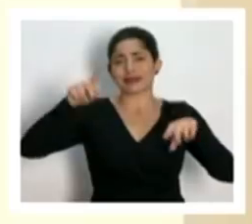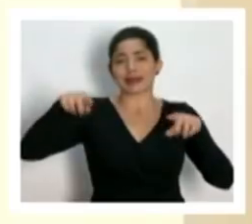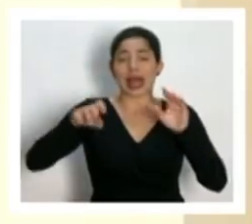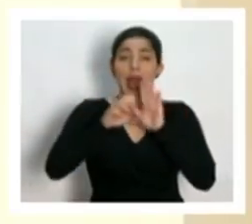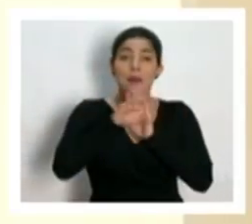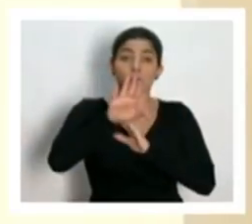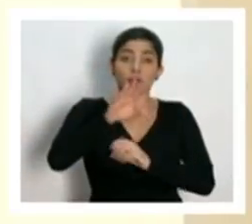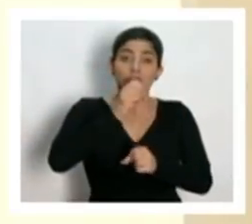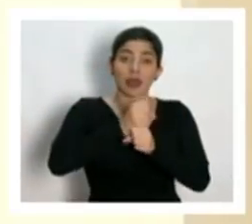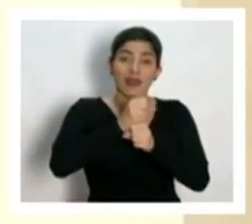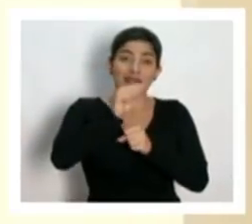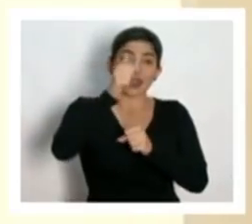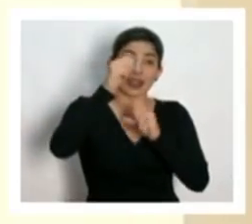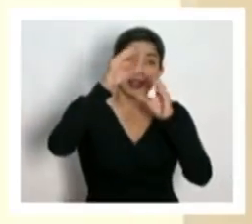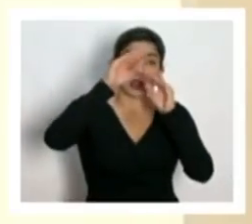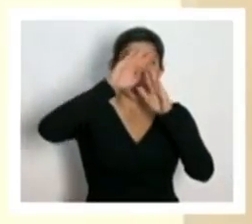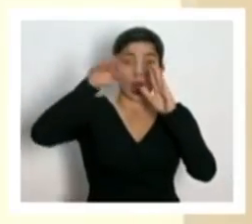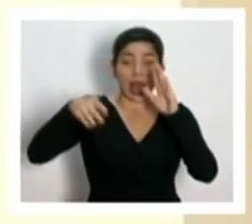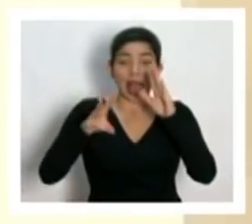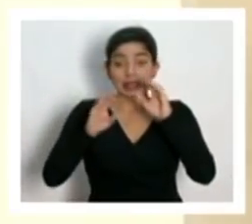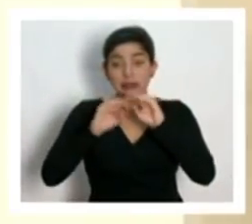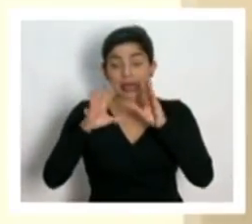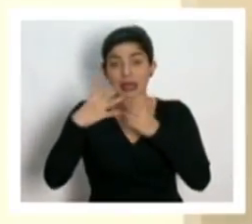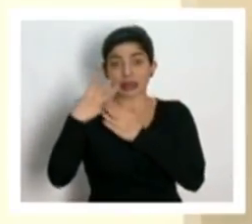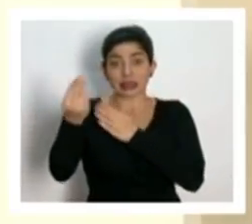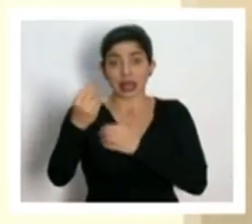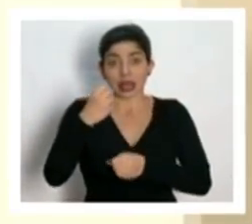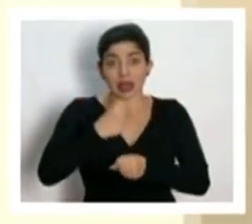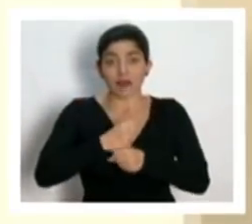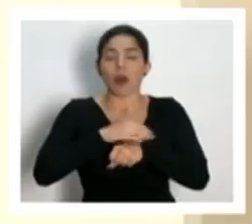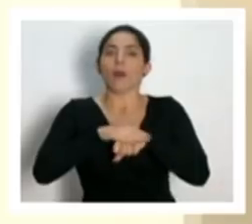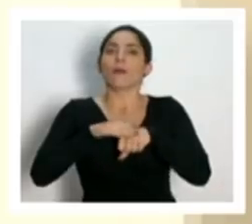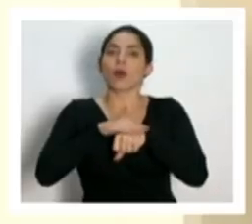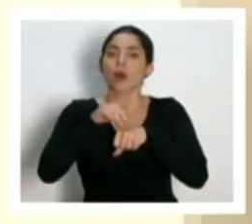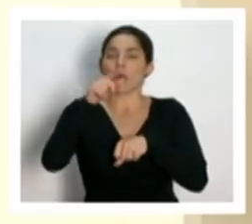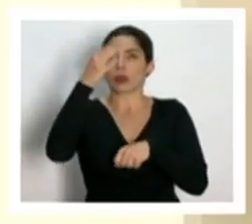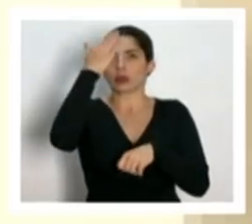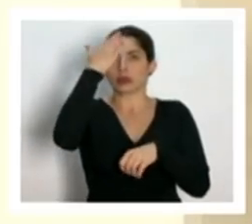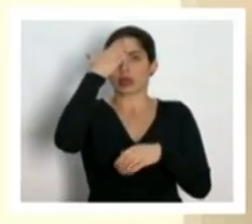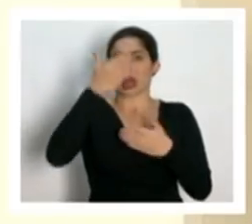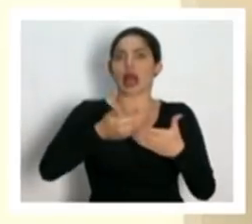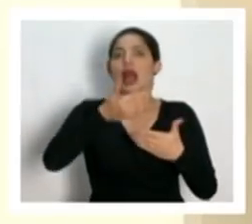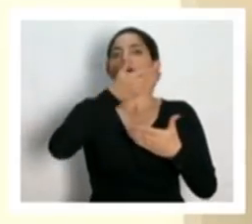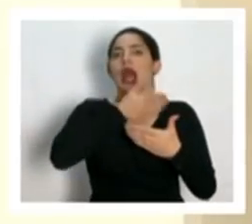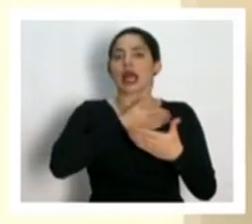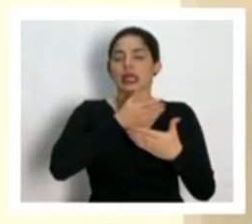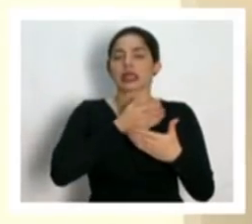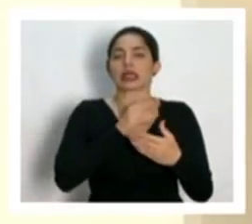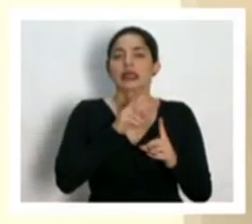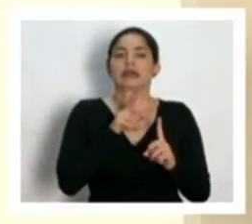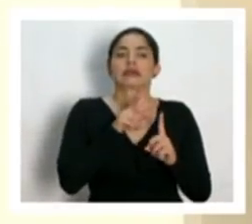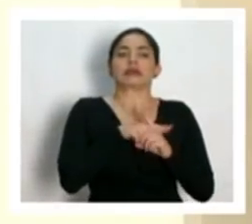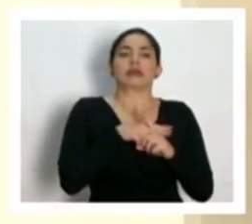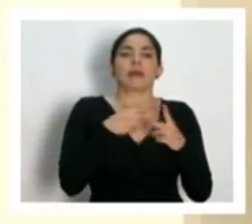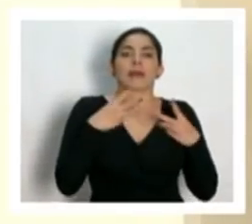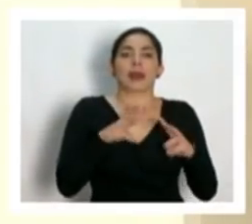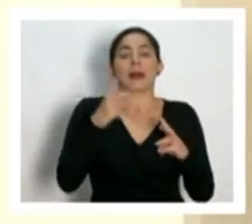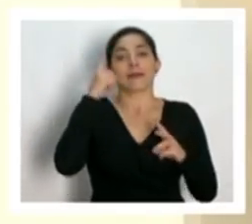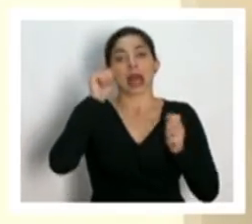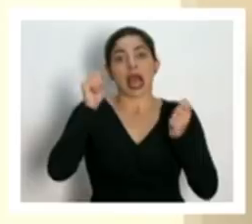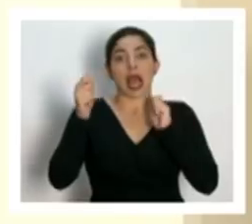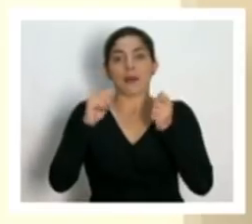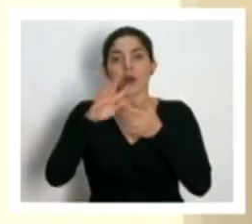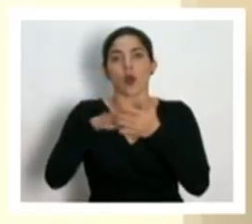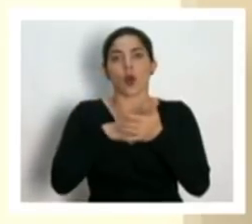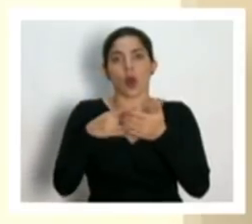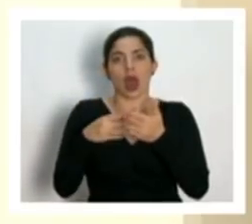la noche a 6 de la mañana que hay cambios de turno y demás que por favor tomen de previo las medidas para que los cambios de horario